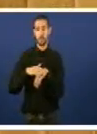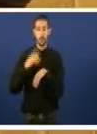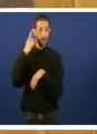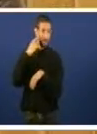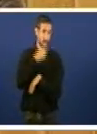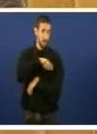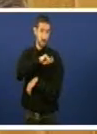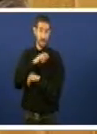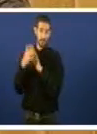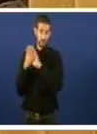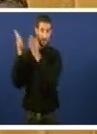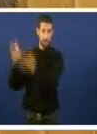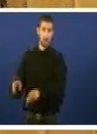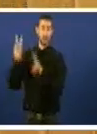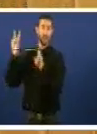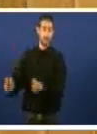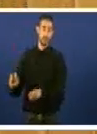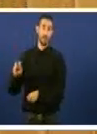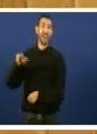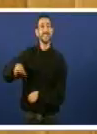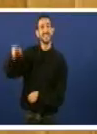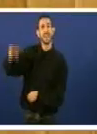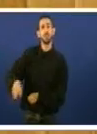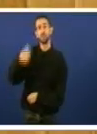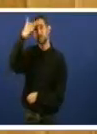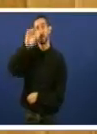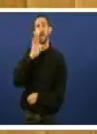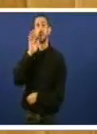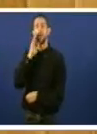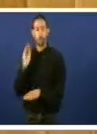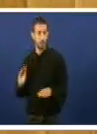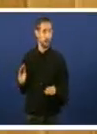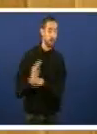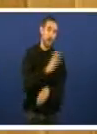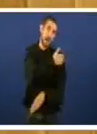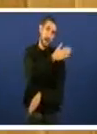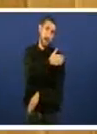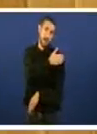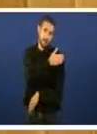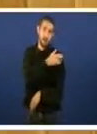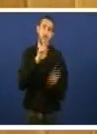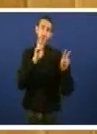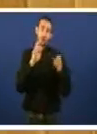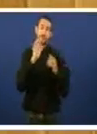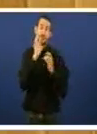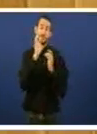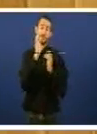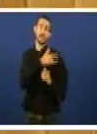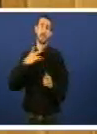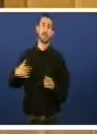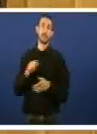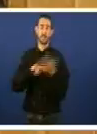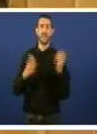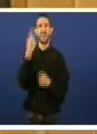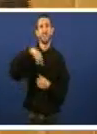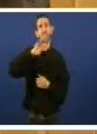destes fondos de investimento norteamericanos, avalía Nova Caixa Galicia só en 181 millóns de euros, como